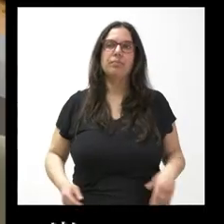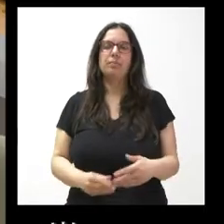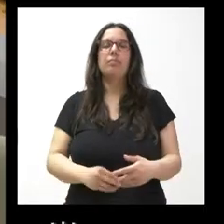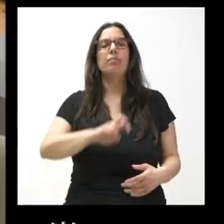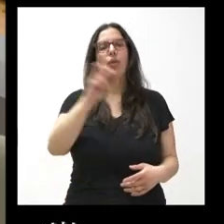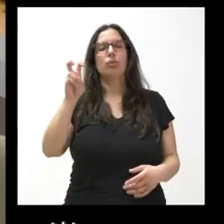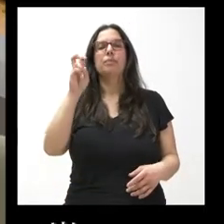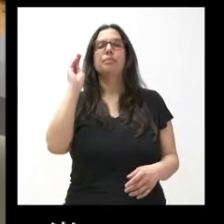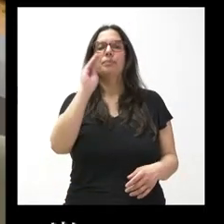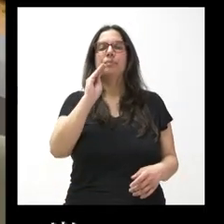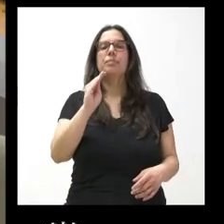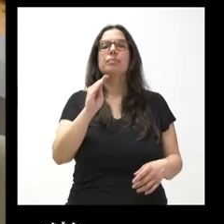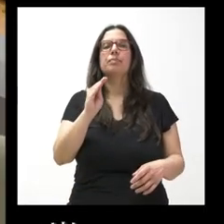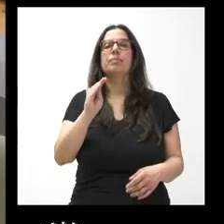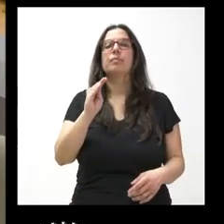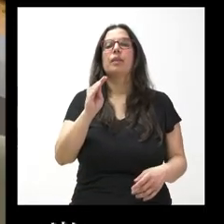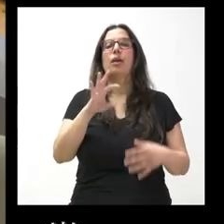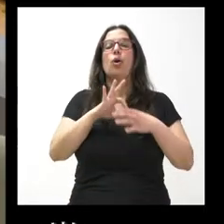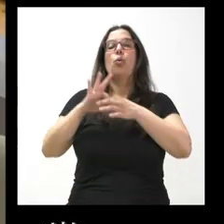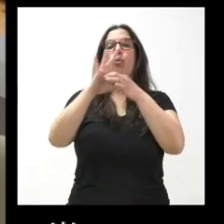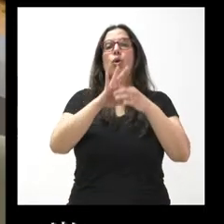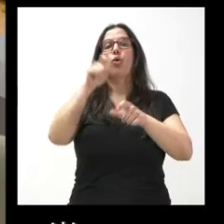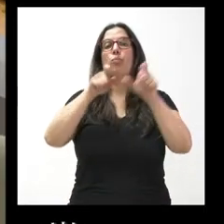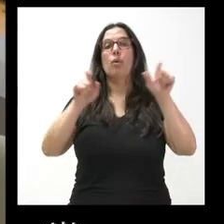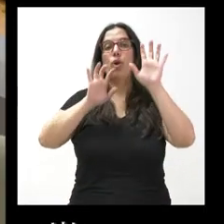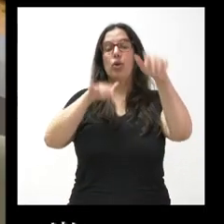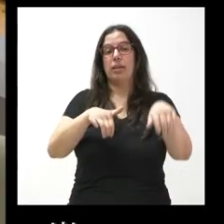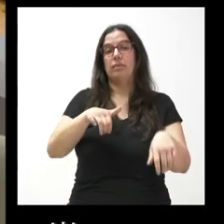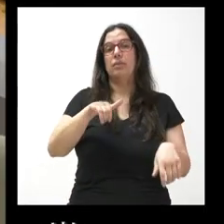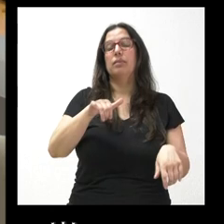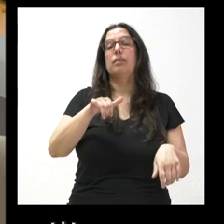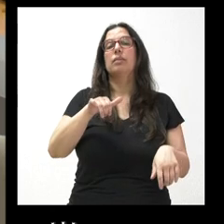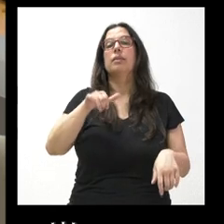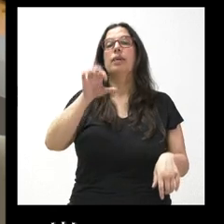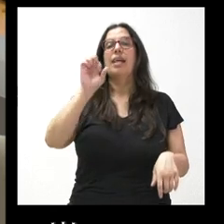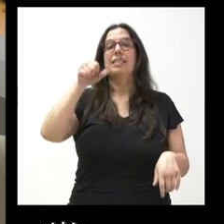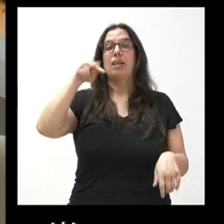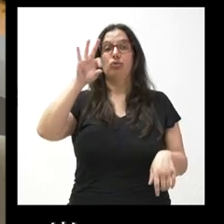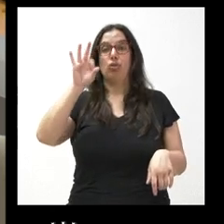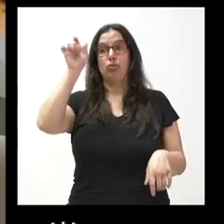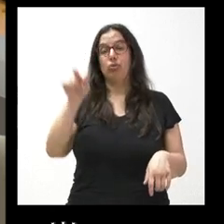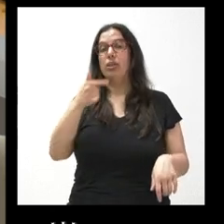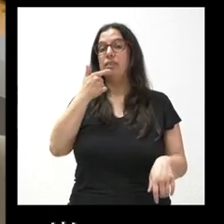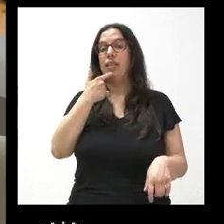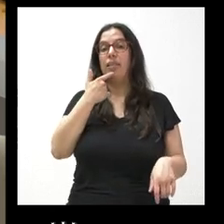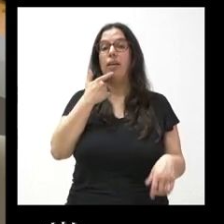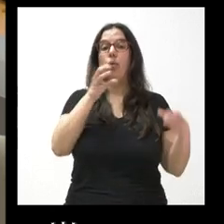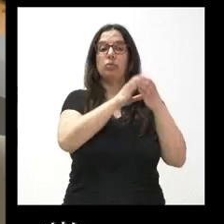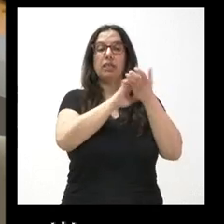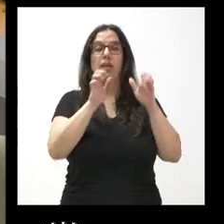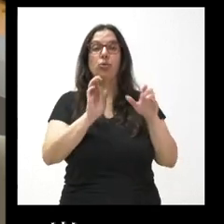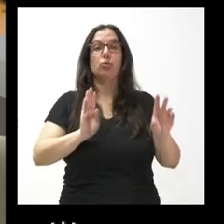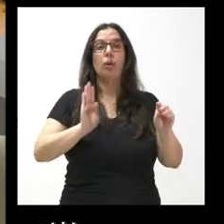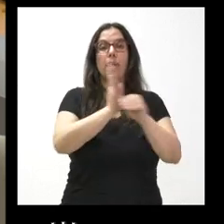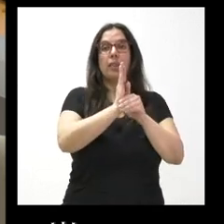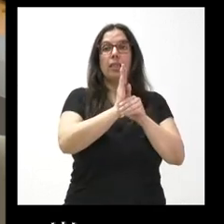y por otra parte, Luis Mariano Santos, de la Unión del Pueblo Leones, ha dicho que la Junta se puede ahorrar el dinero de la subvención